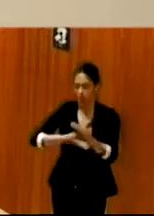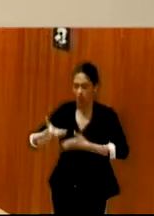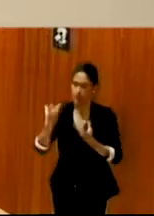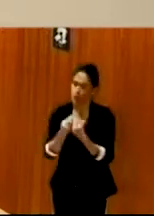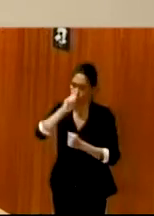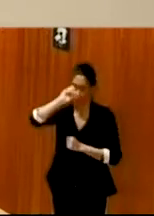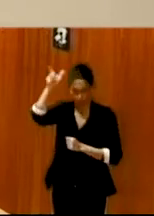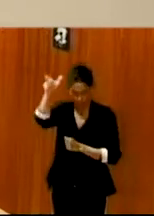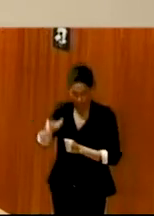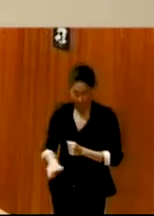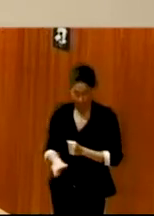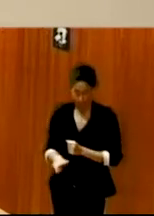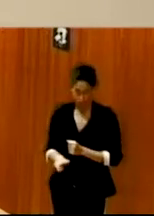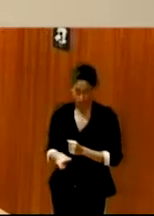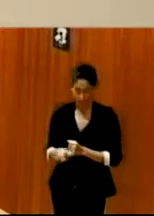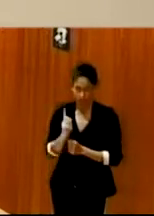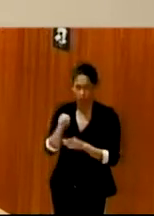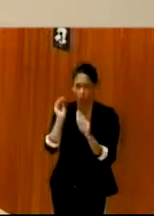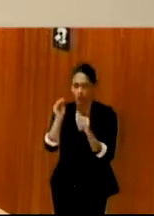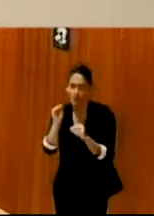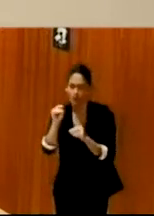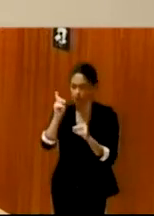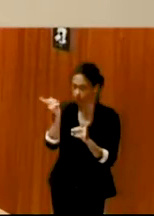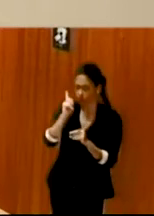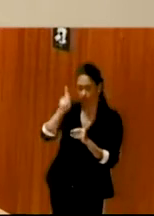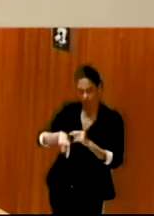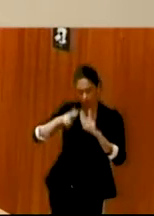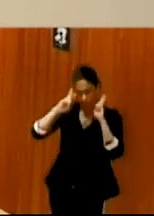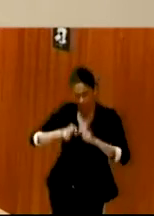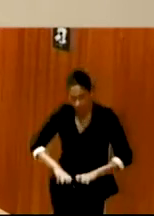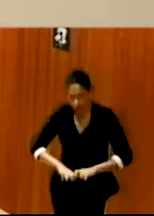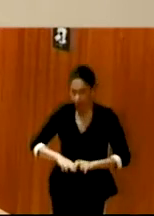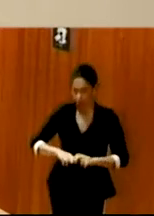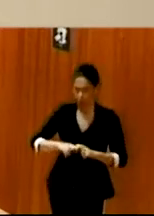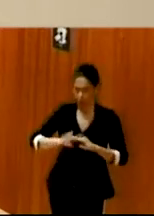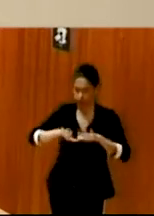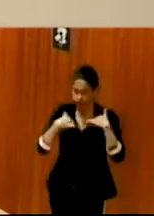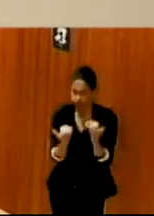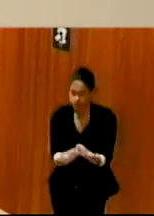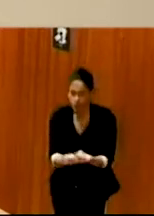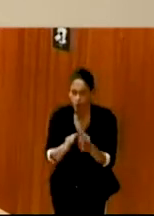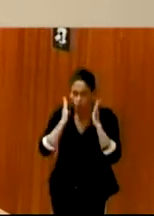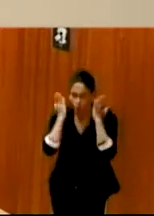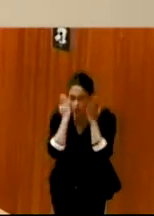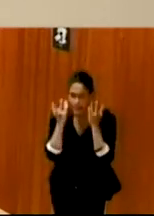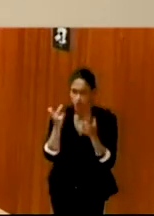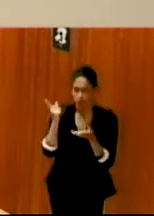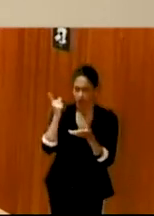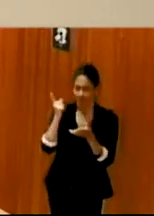No solo formación, sino también estamos trabajando en investigación, en congresos, escribiendo artículos,